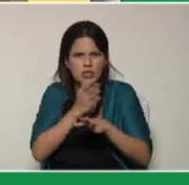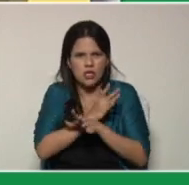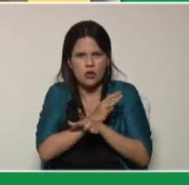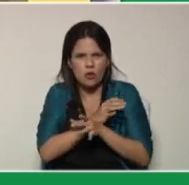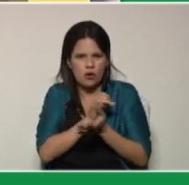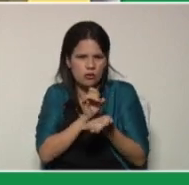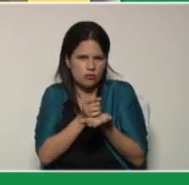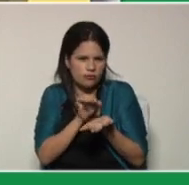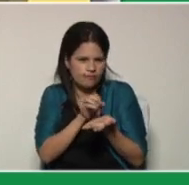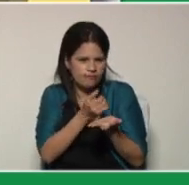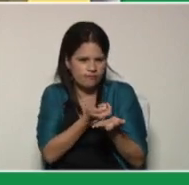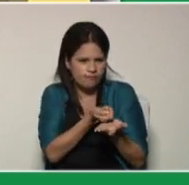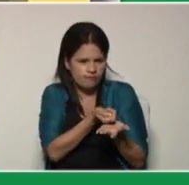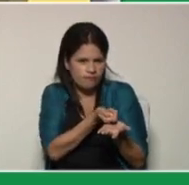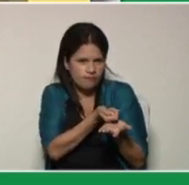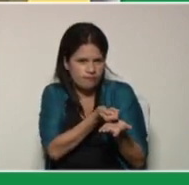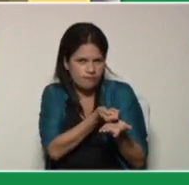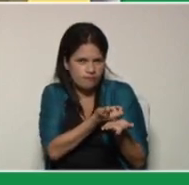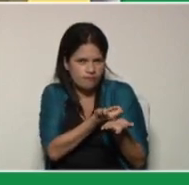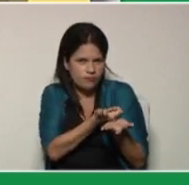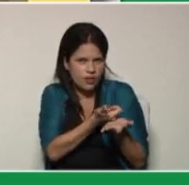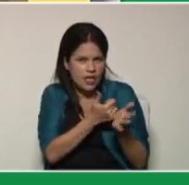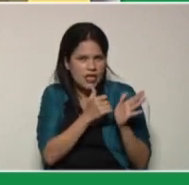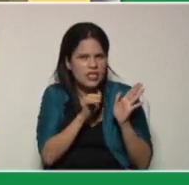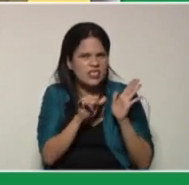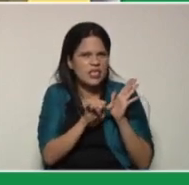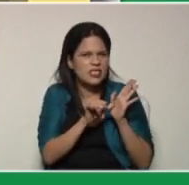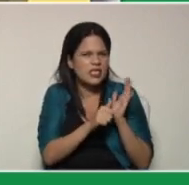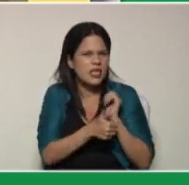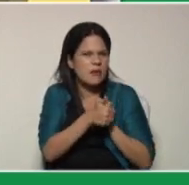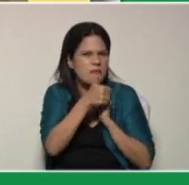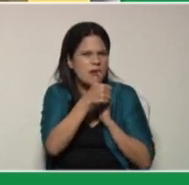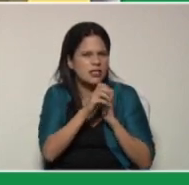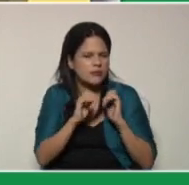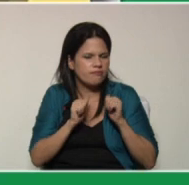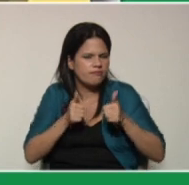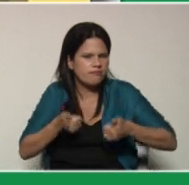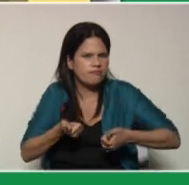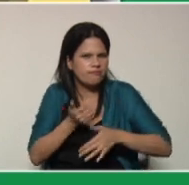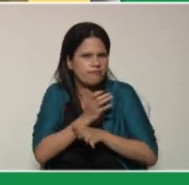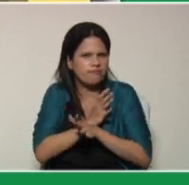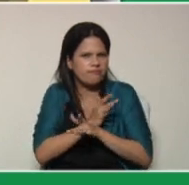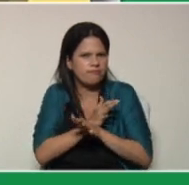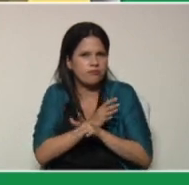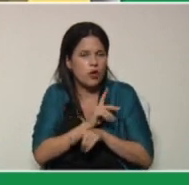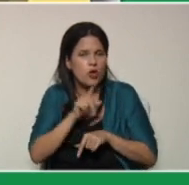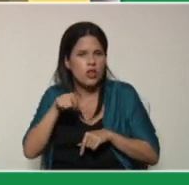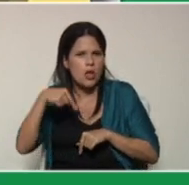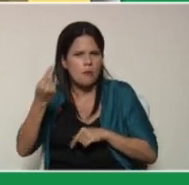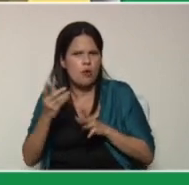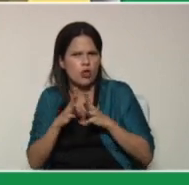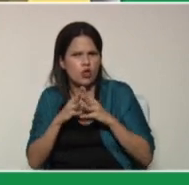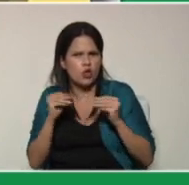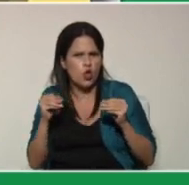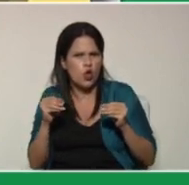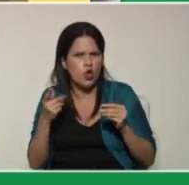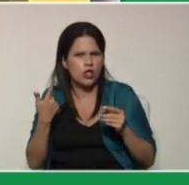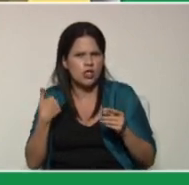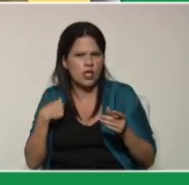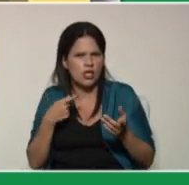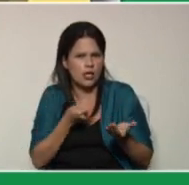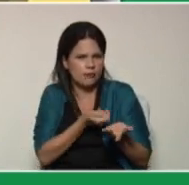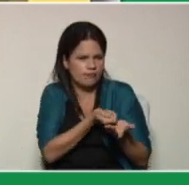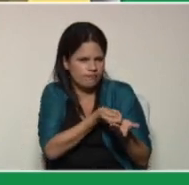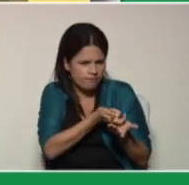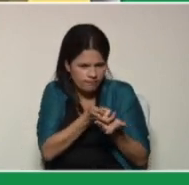metra hacia el hueco. El que se acerque más comenzará el juego. Luego todos deben lanzar las metras